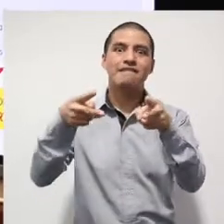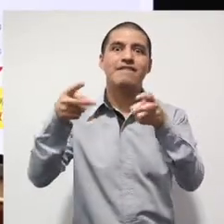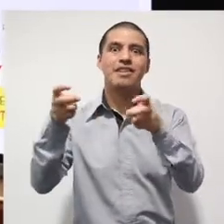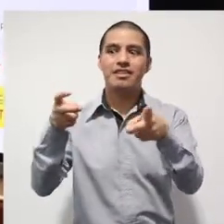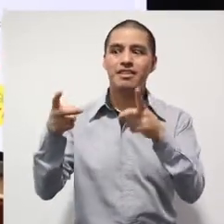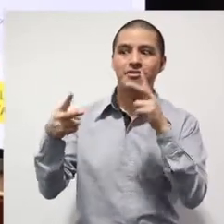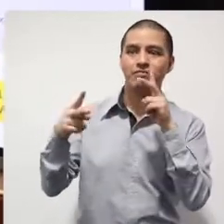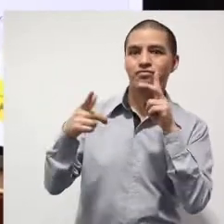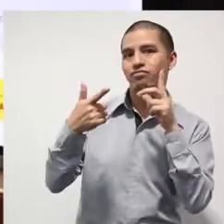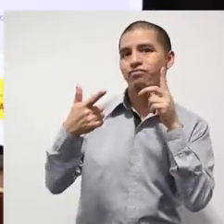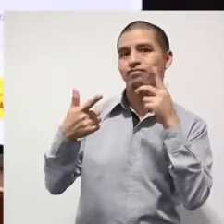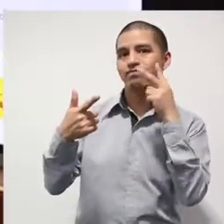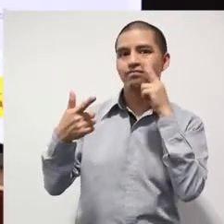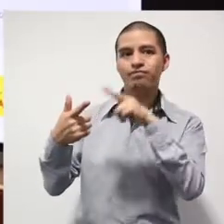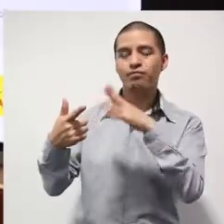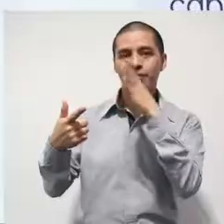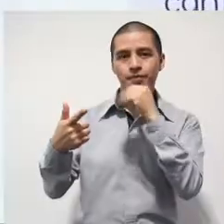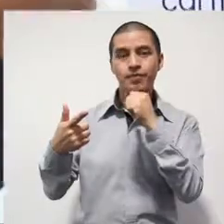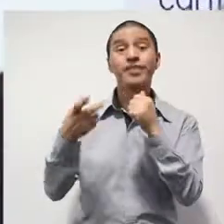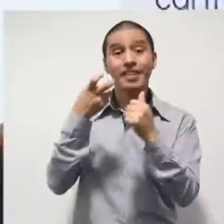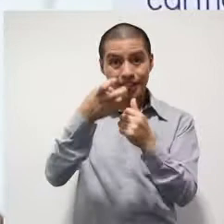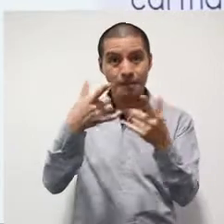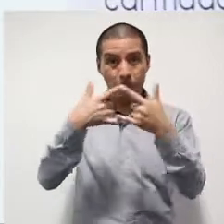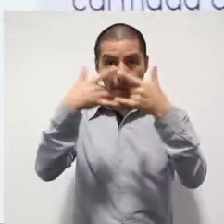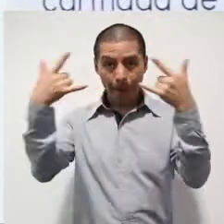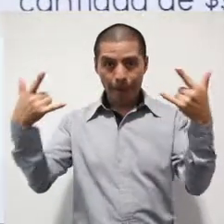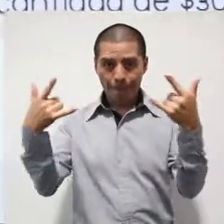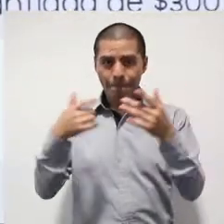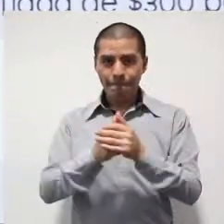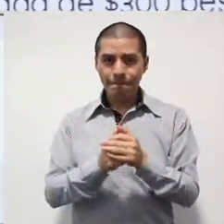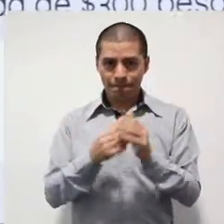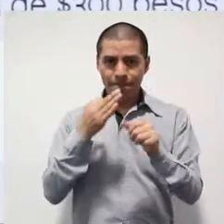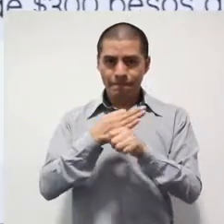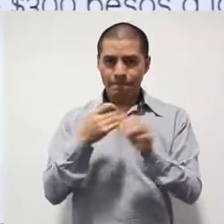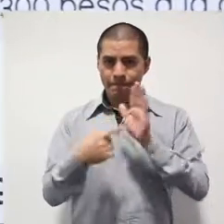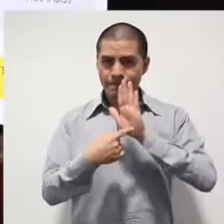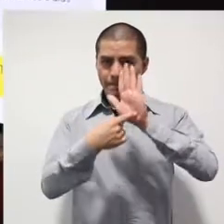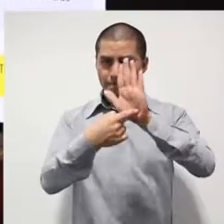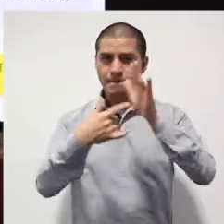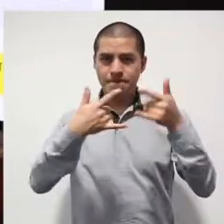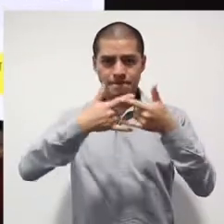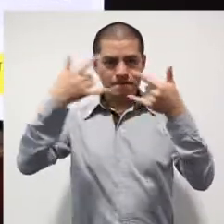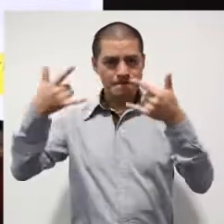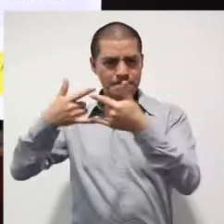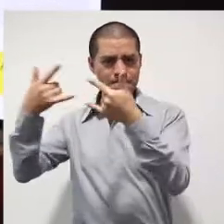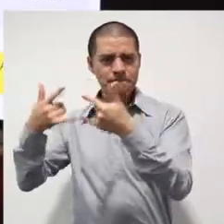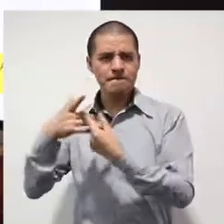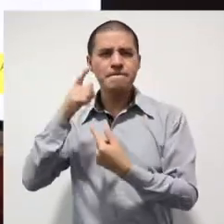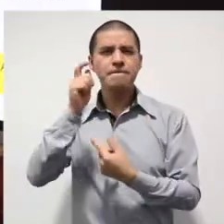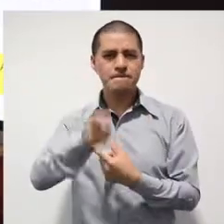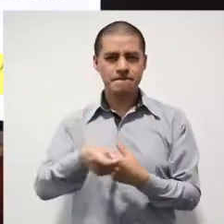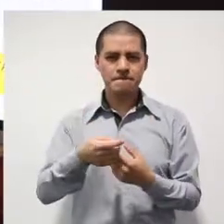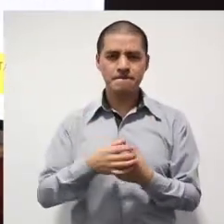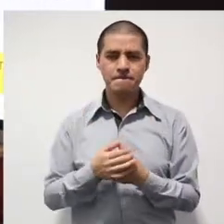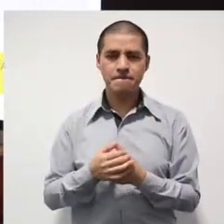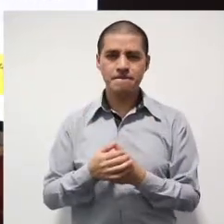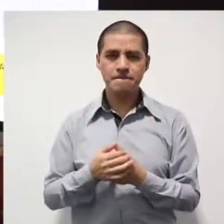Entonces, aquí los puedes ver. Estos casos que te presentamos son delitos,